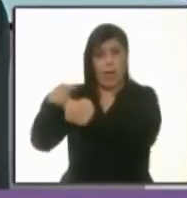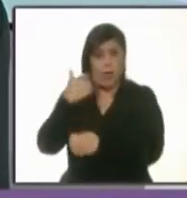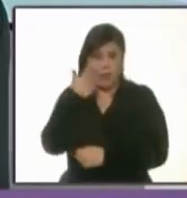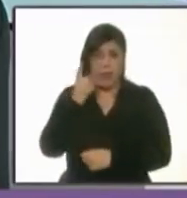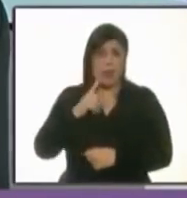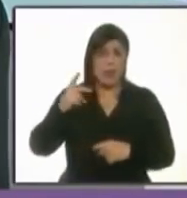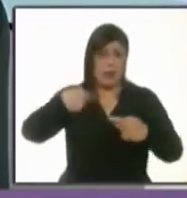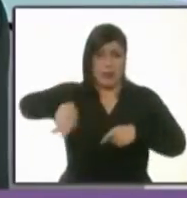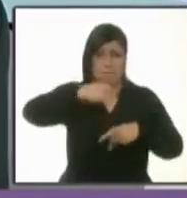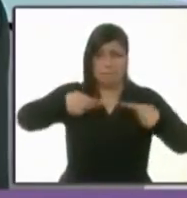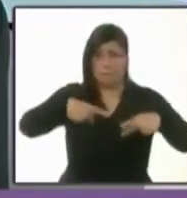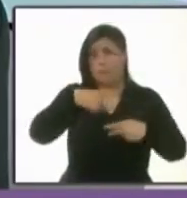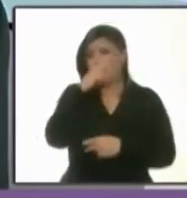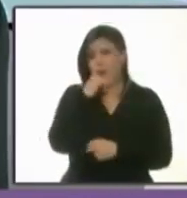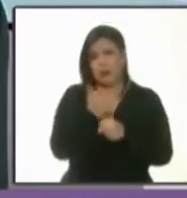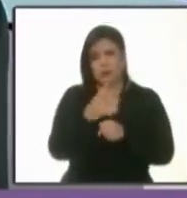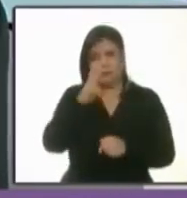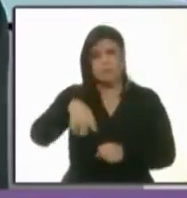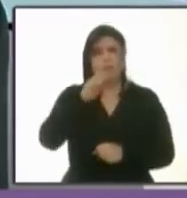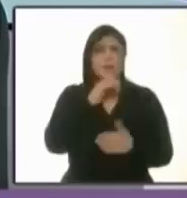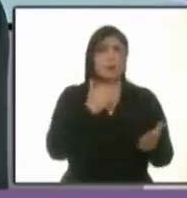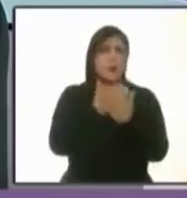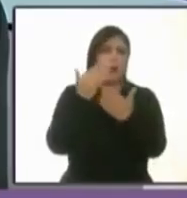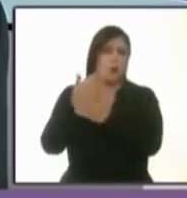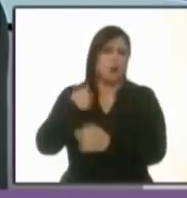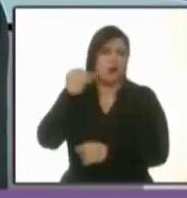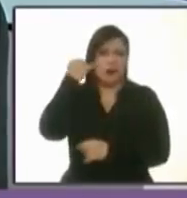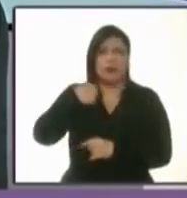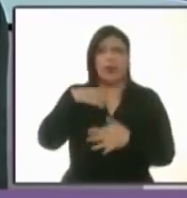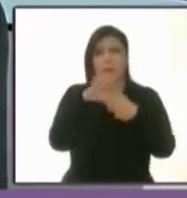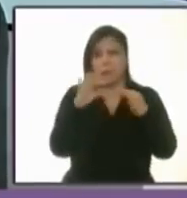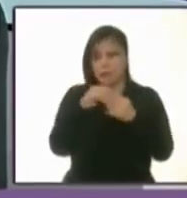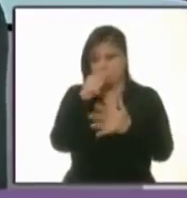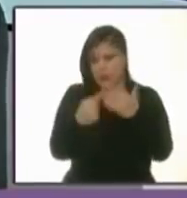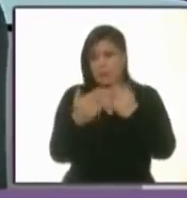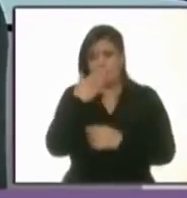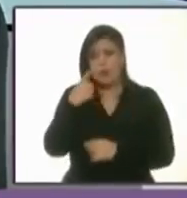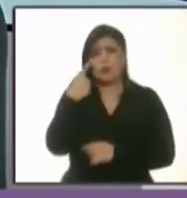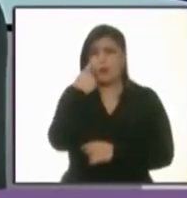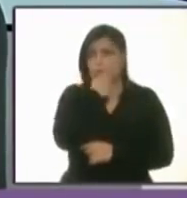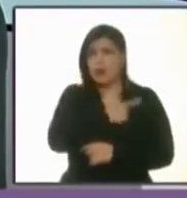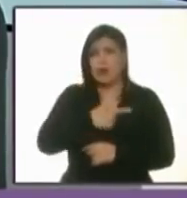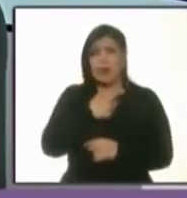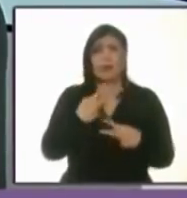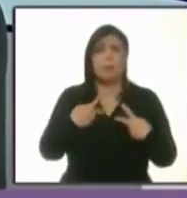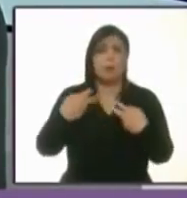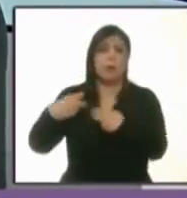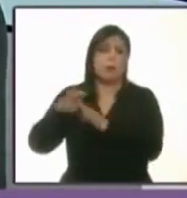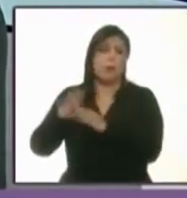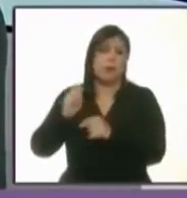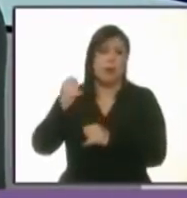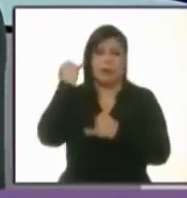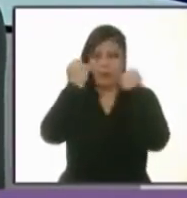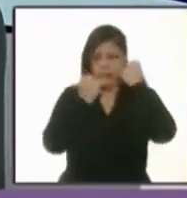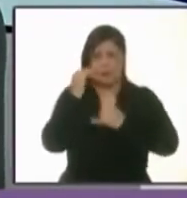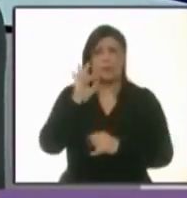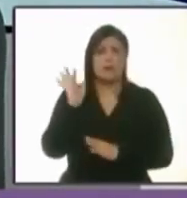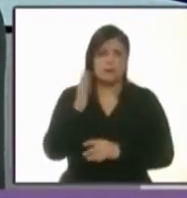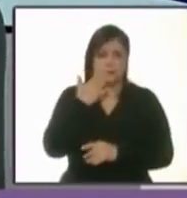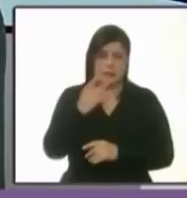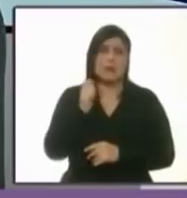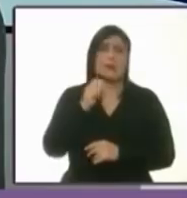bueno, con respecto a las propuestas, creo que a lo largo de la campaña las he explicado muy bien y creo que tanto te han gustado que ya hasta te robaste varias. Pero bueno,